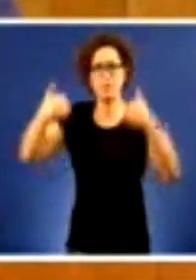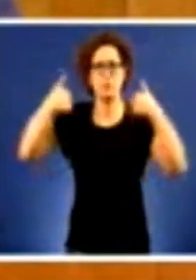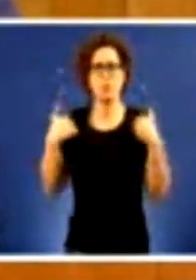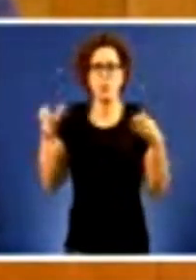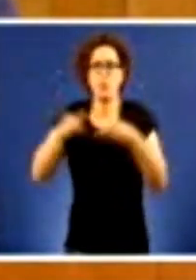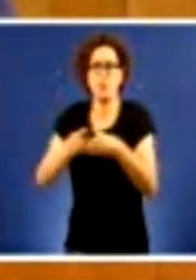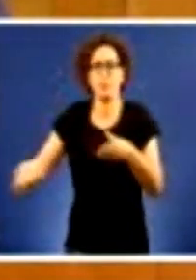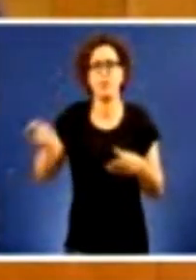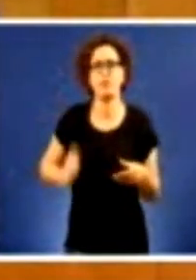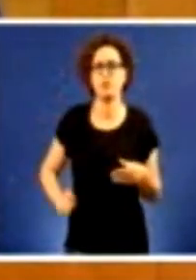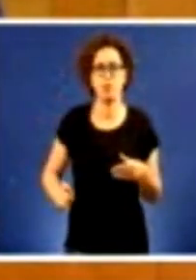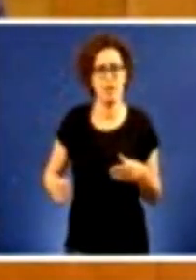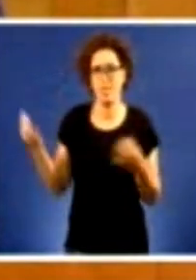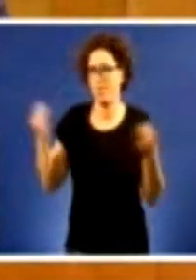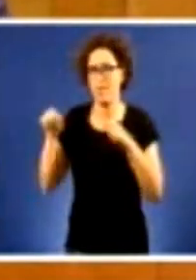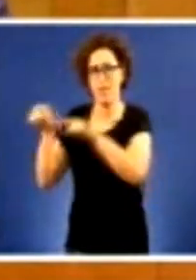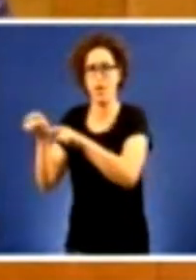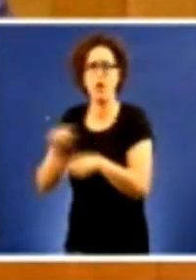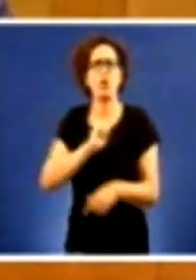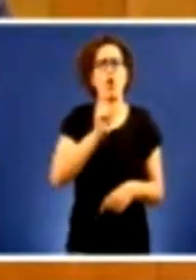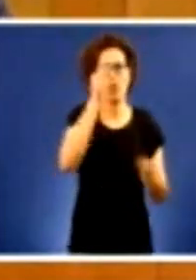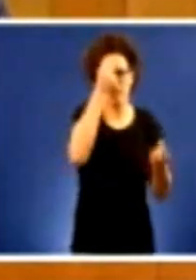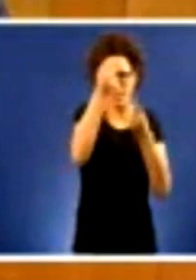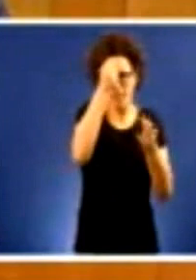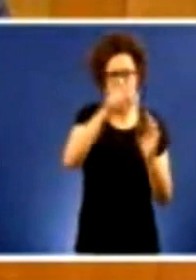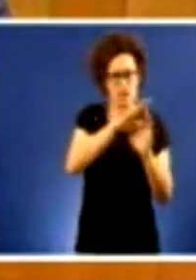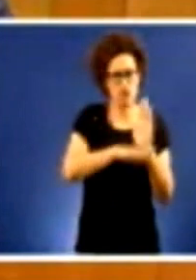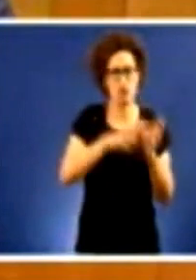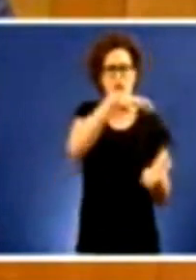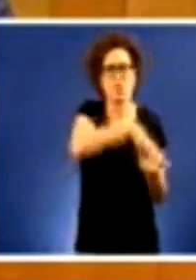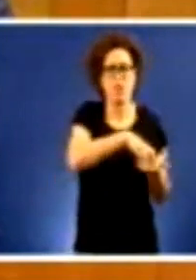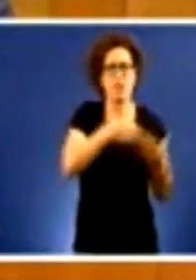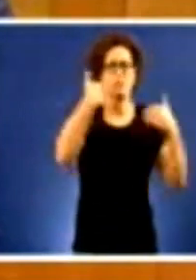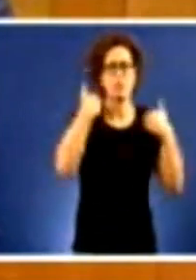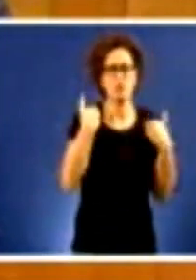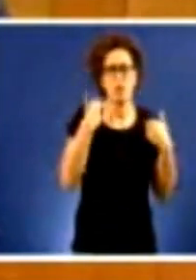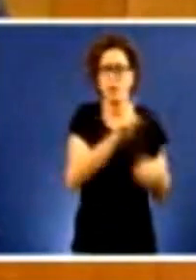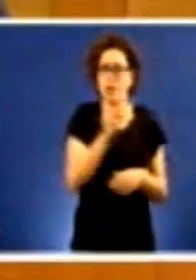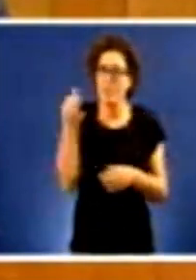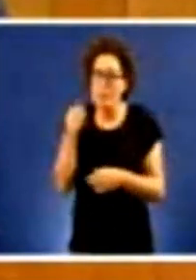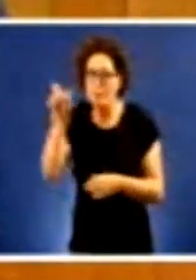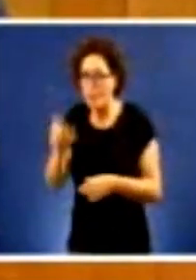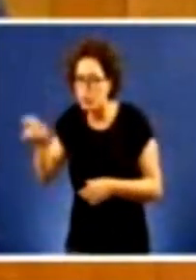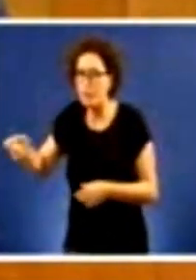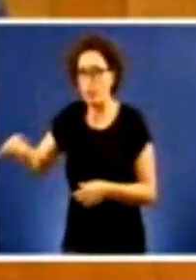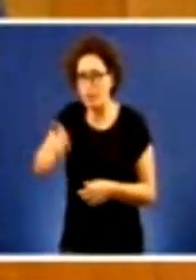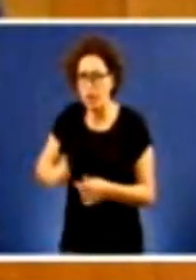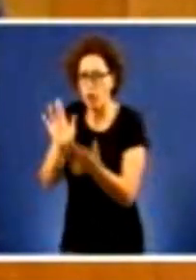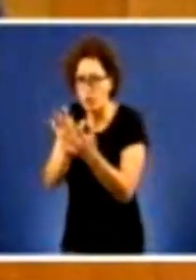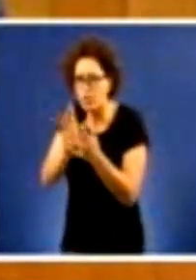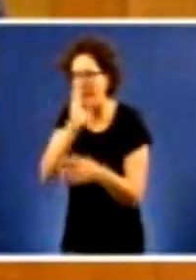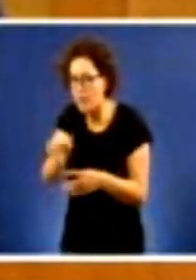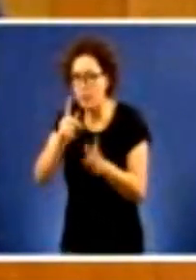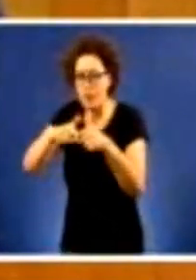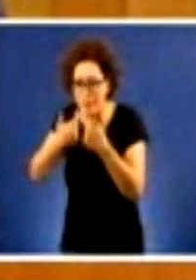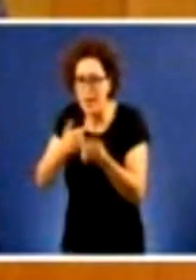un criterio o órgano que teña as competencias senón profesionais que teñen contacto directo con esa familia con ese